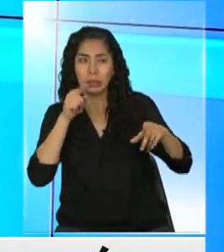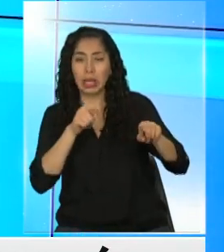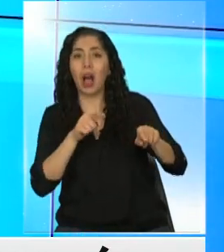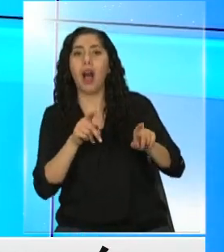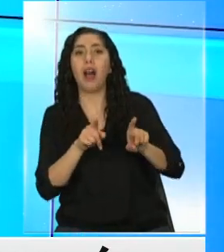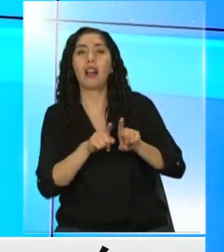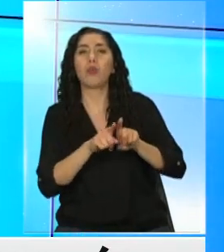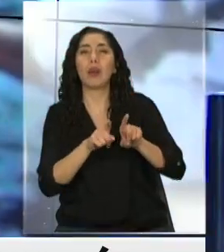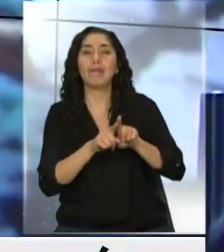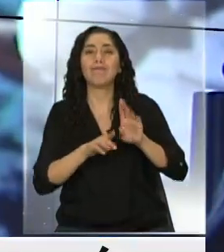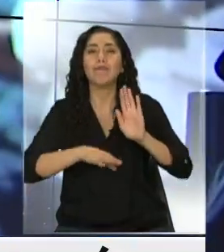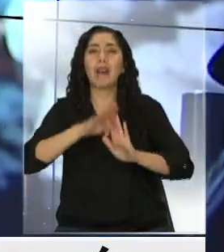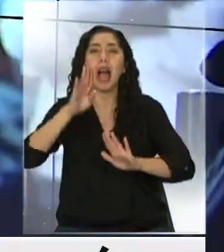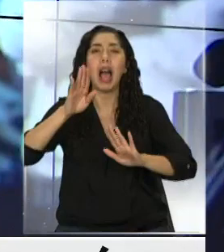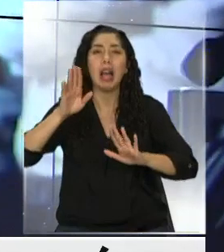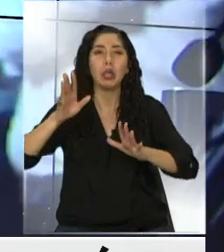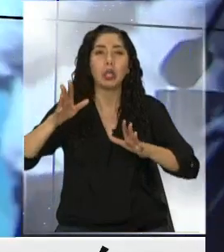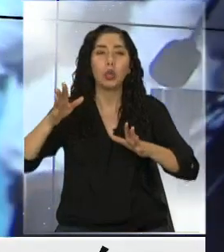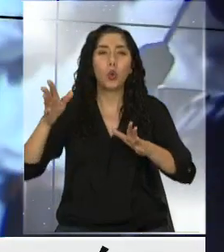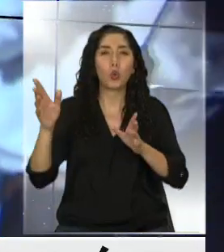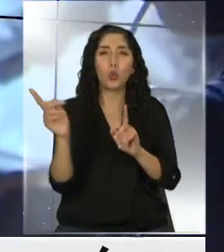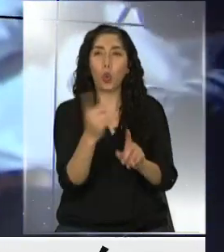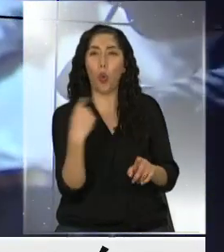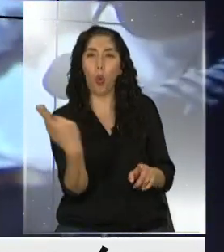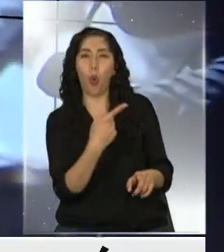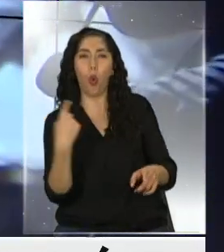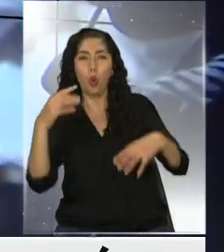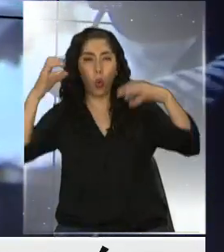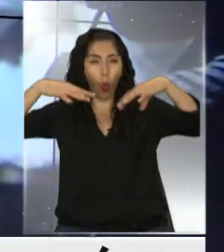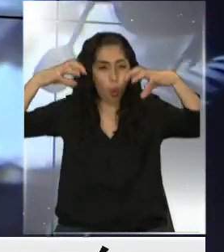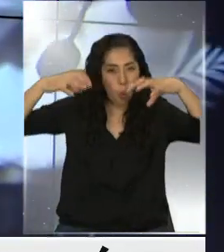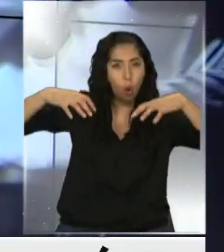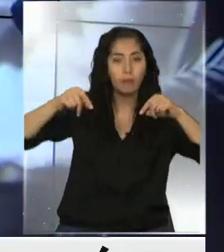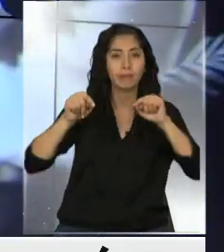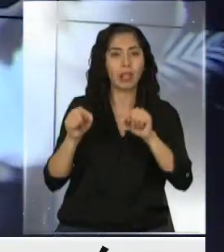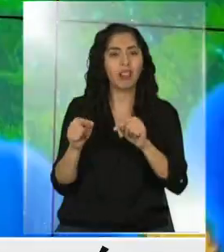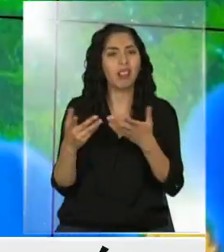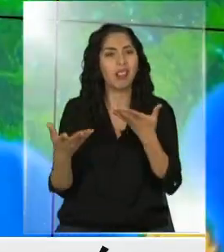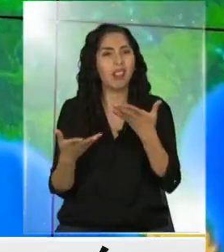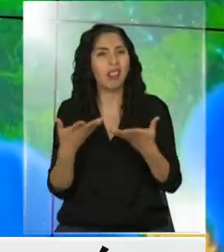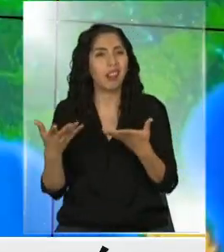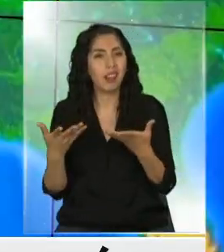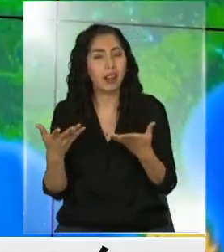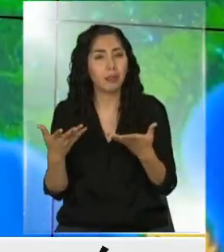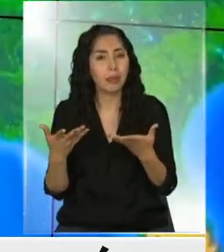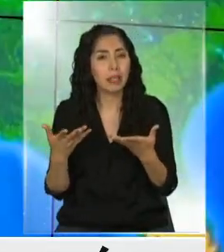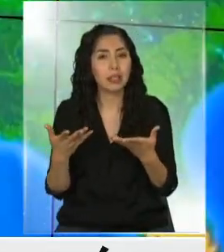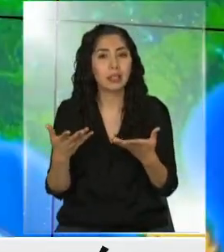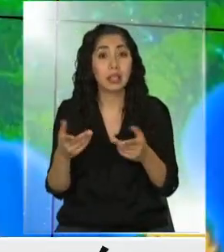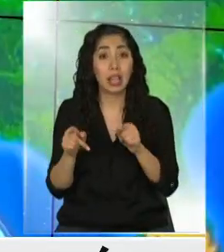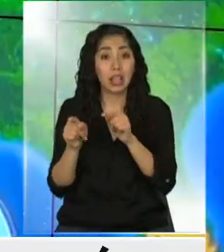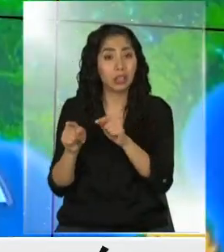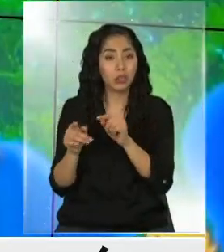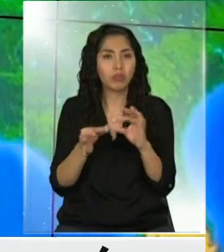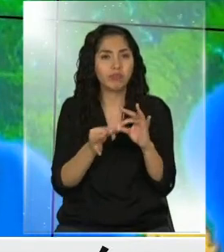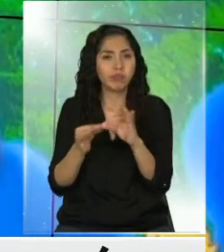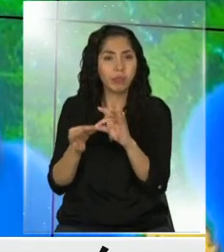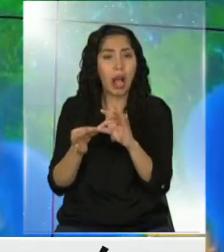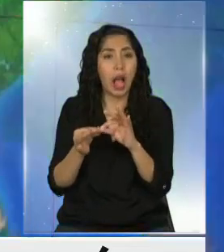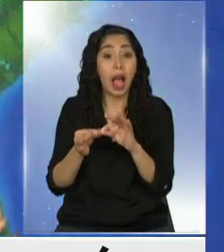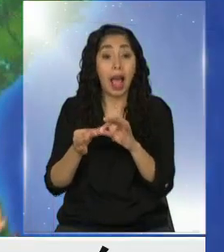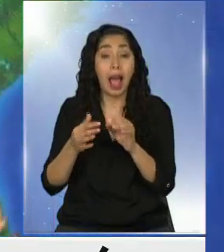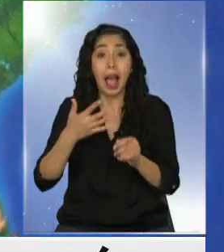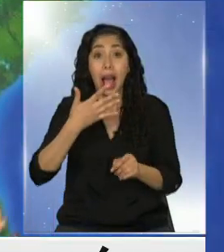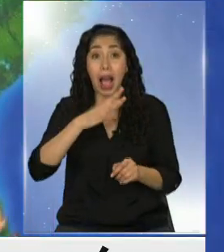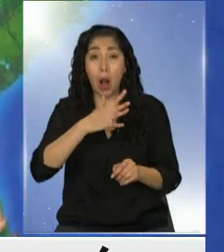ciclo de tormentas tropicales. ¿Cuál es la manifestación de este fenómeno? Una corriente o aguas más frías en la